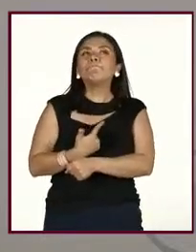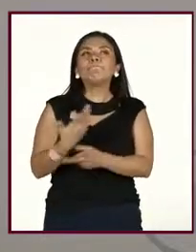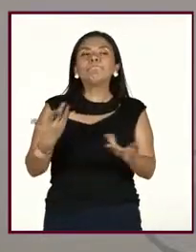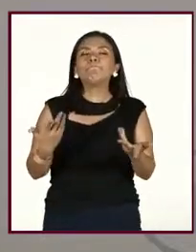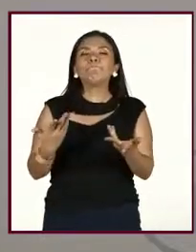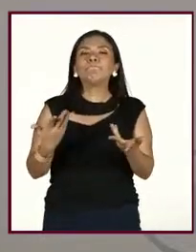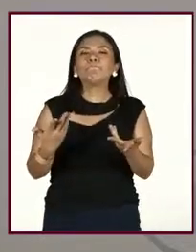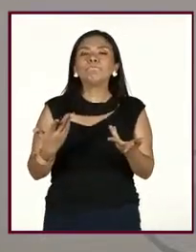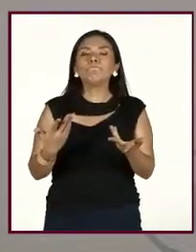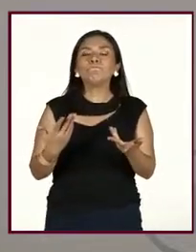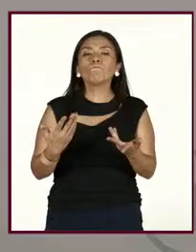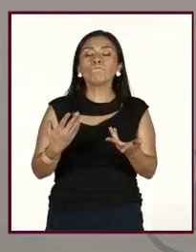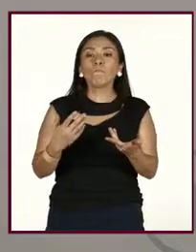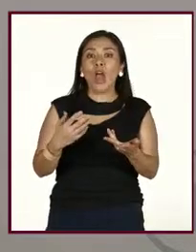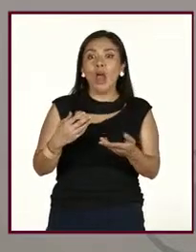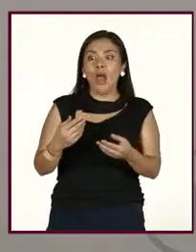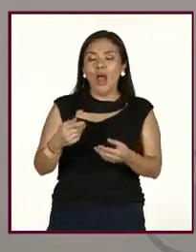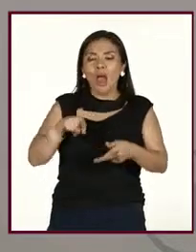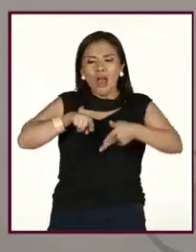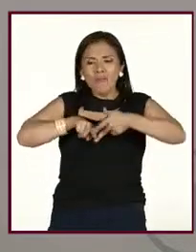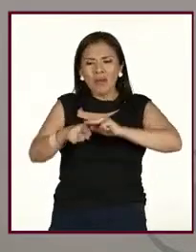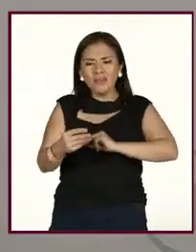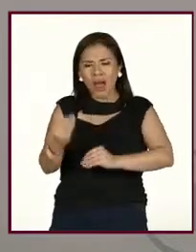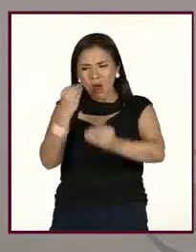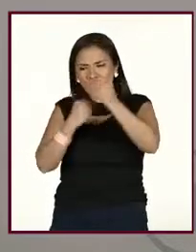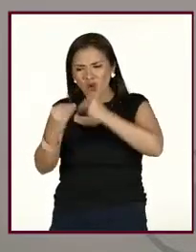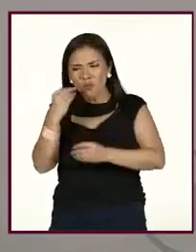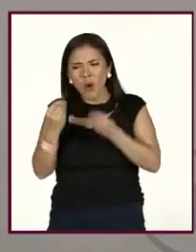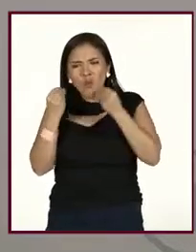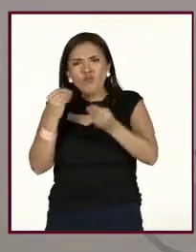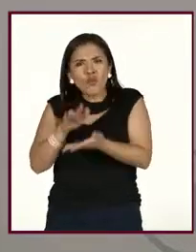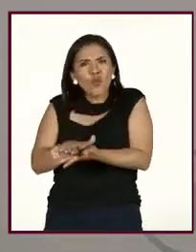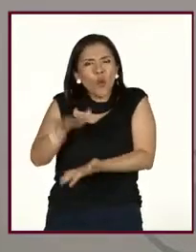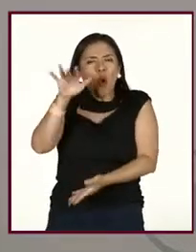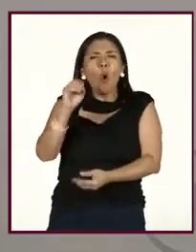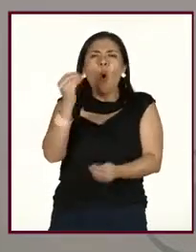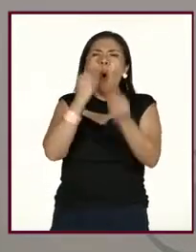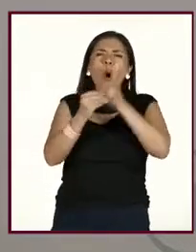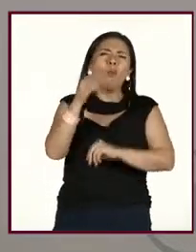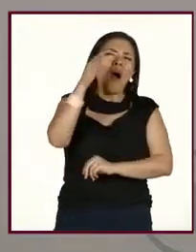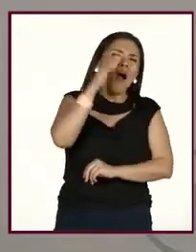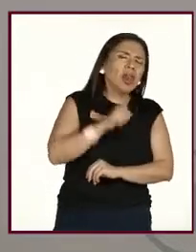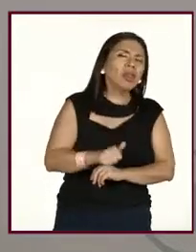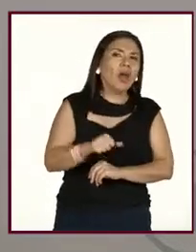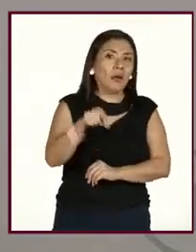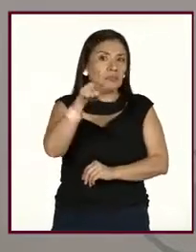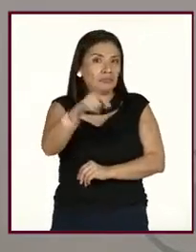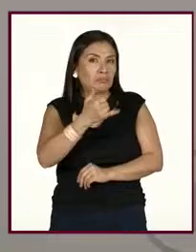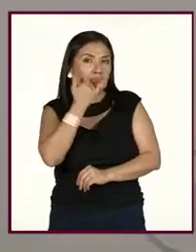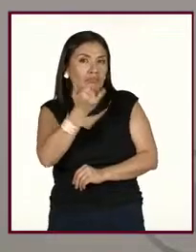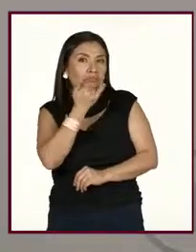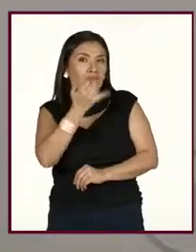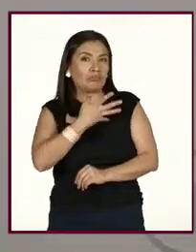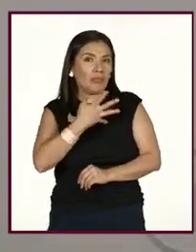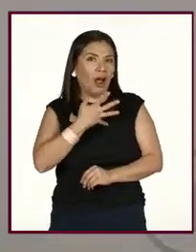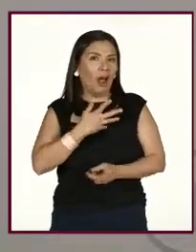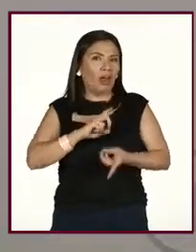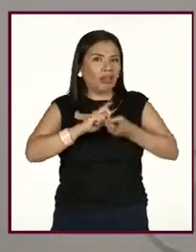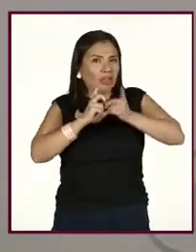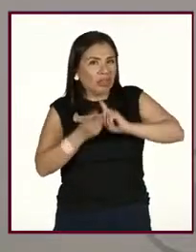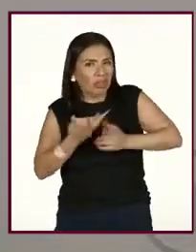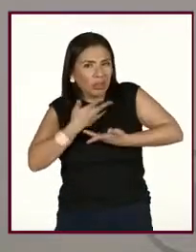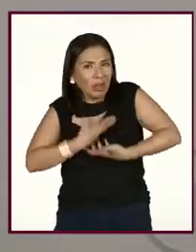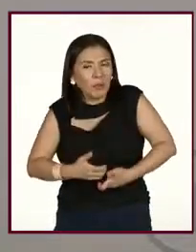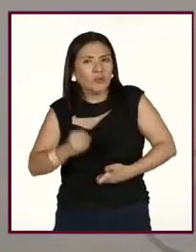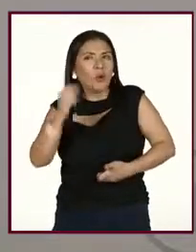El empezar a comer mucho, el dejar de comer, puede estar asociados con depresión, con ansiedad. Entonces,